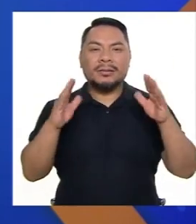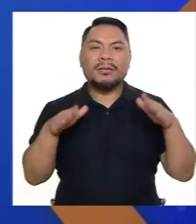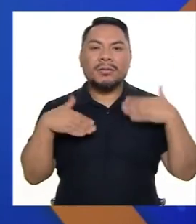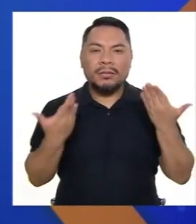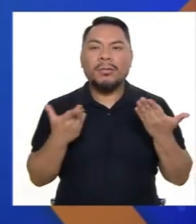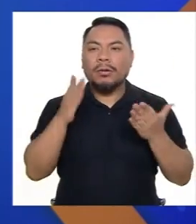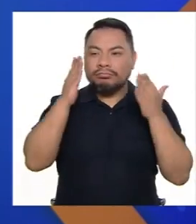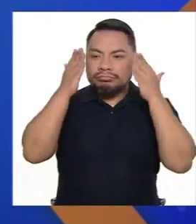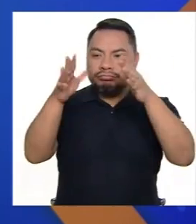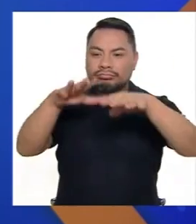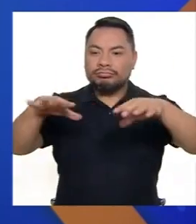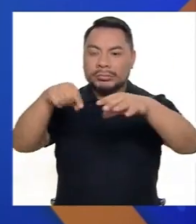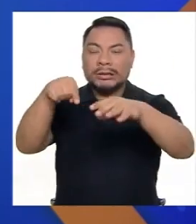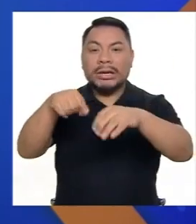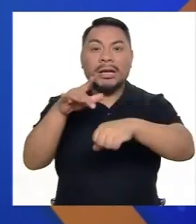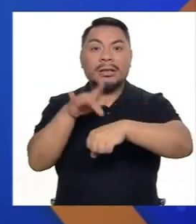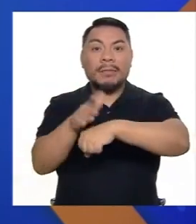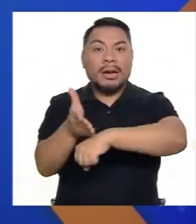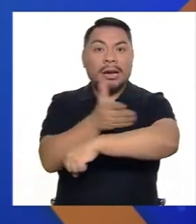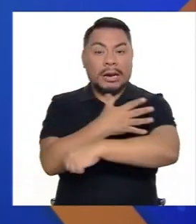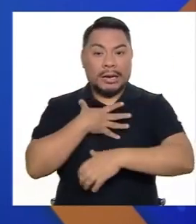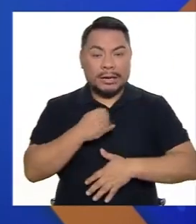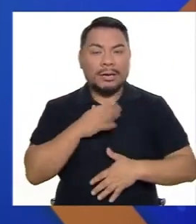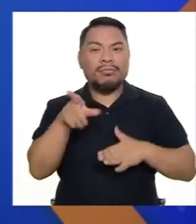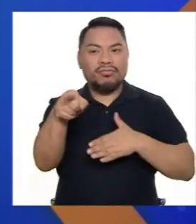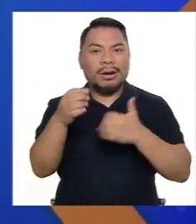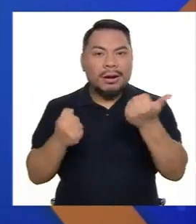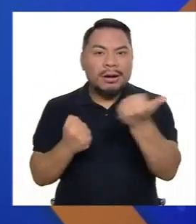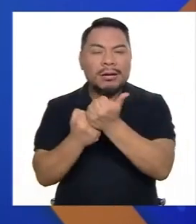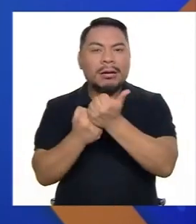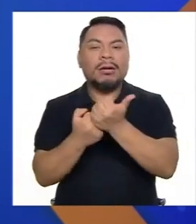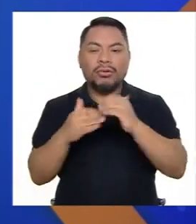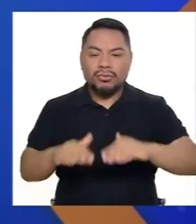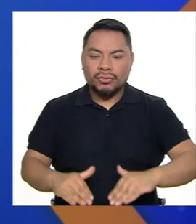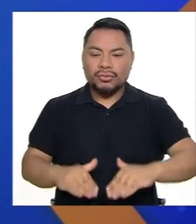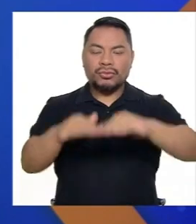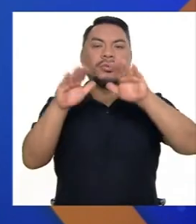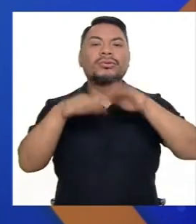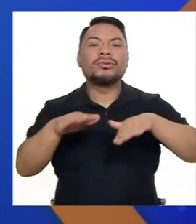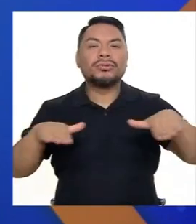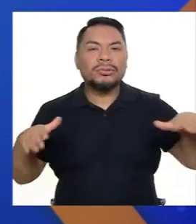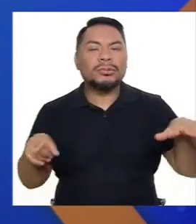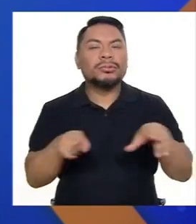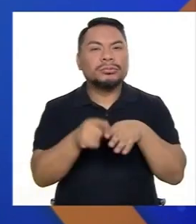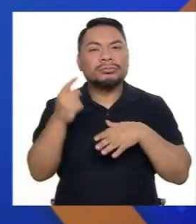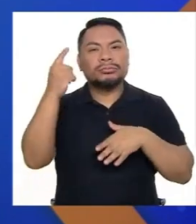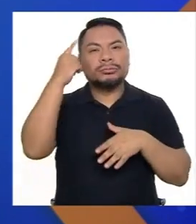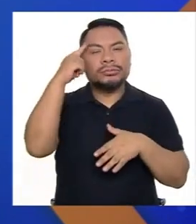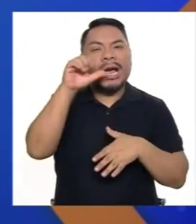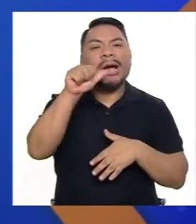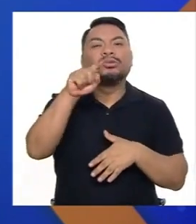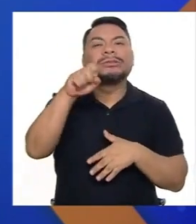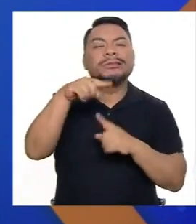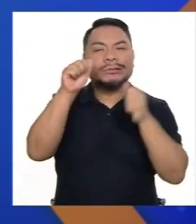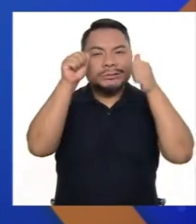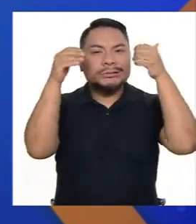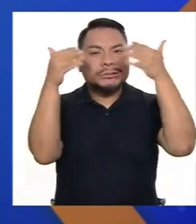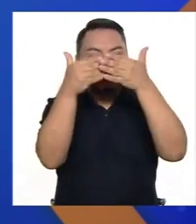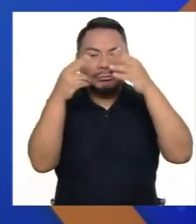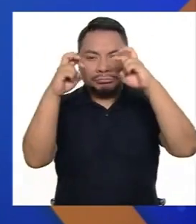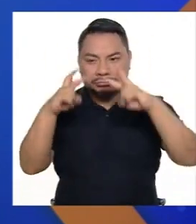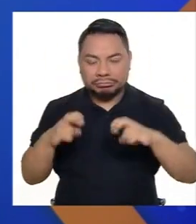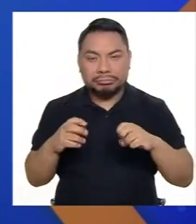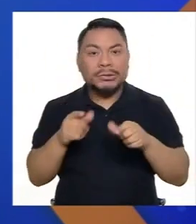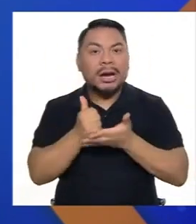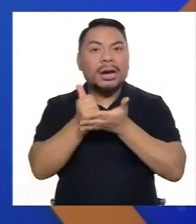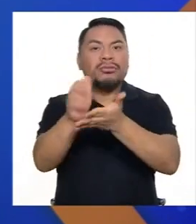un centro que desde temprana edad pueda apoyar al desarrollo de niños con trastorno del espectro autista y además